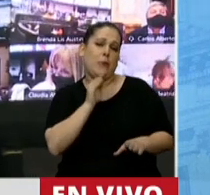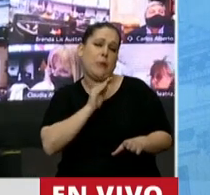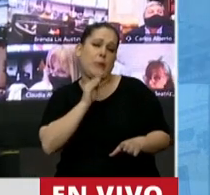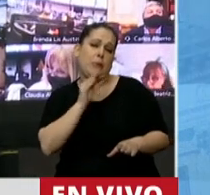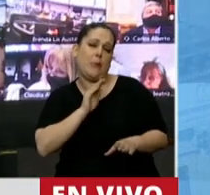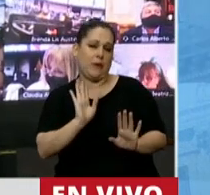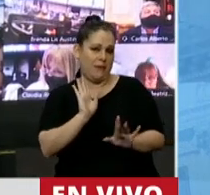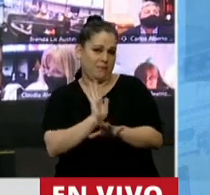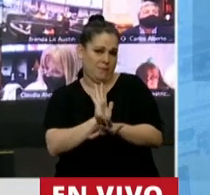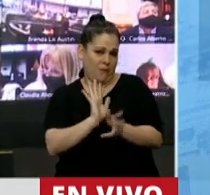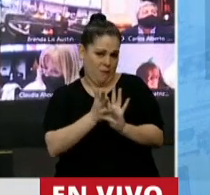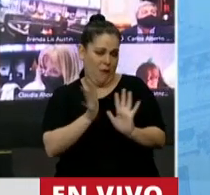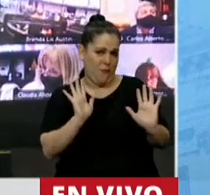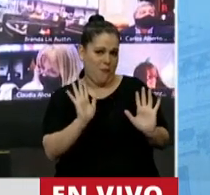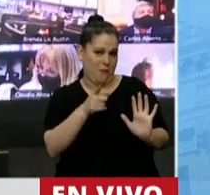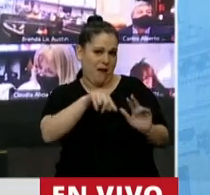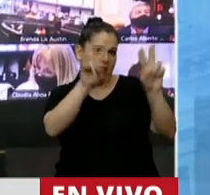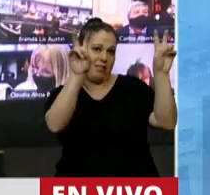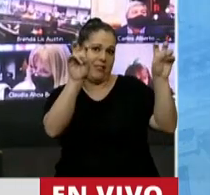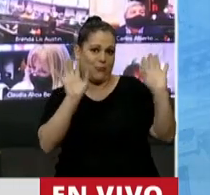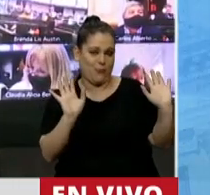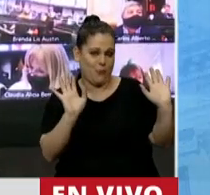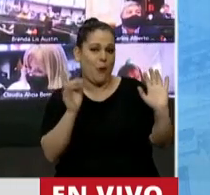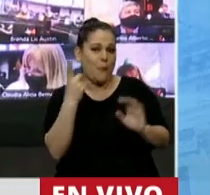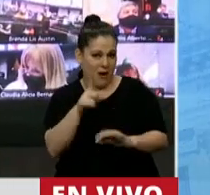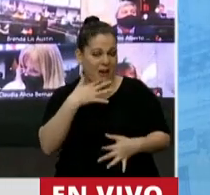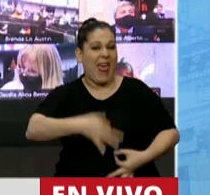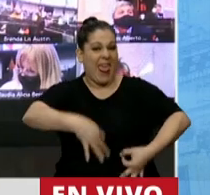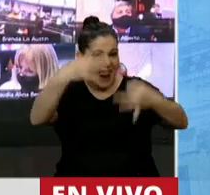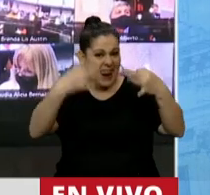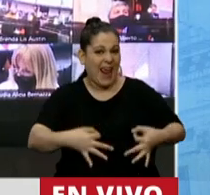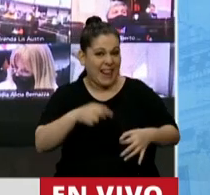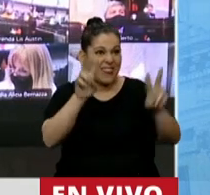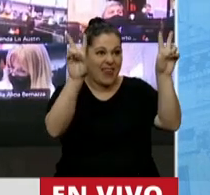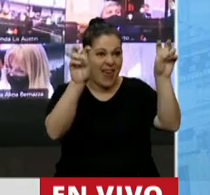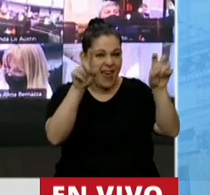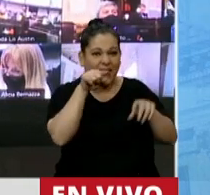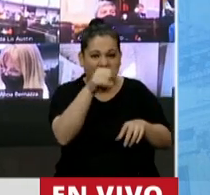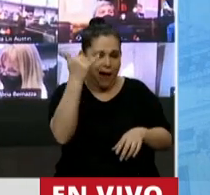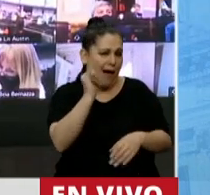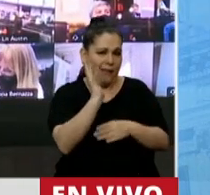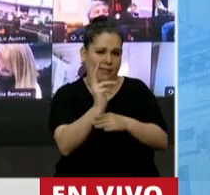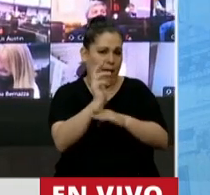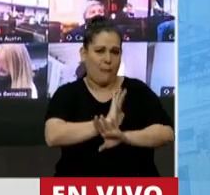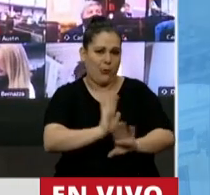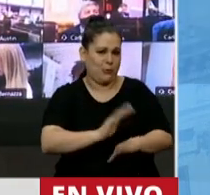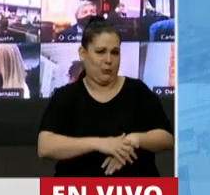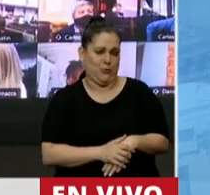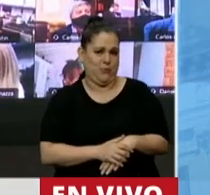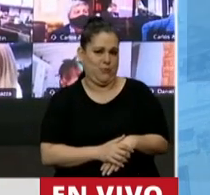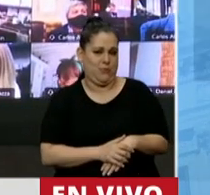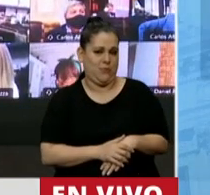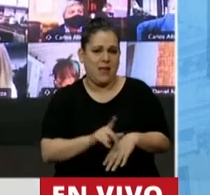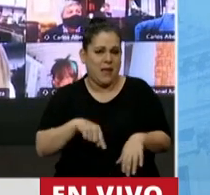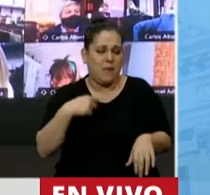intenciones. Estamos, pues, ante un actuar malicioso y tramposo, que es inadmisible